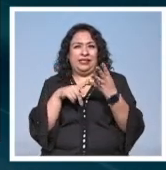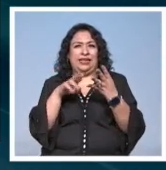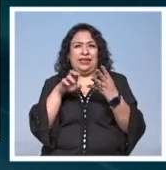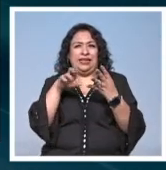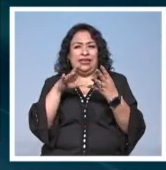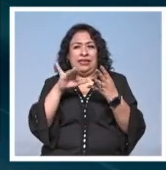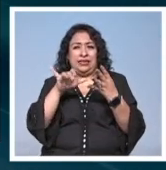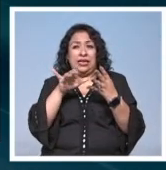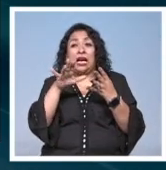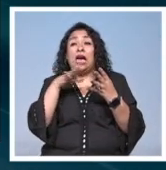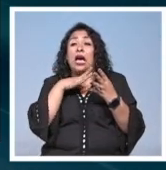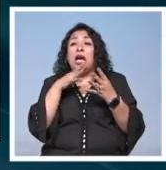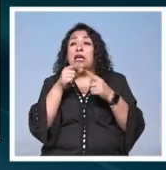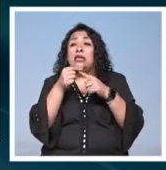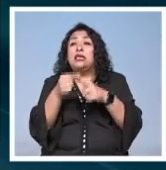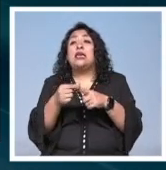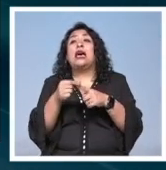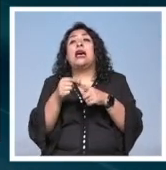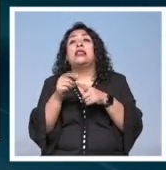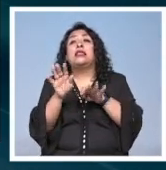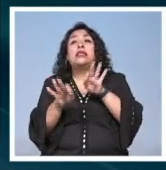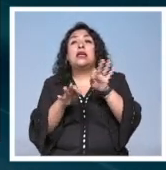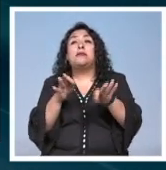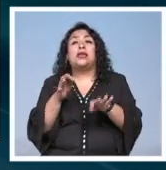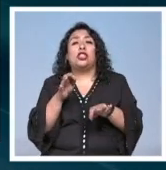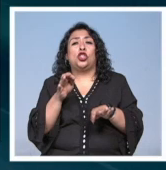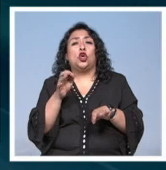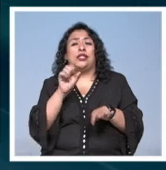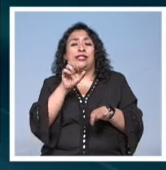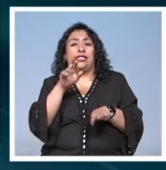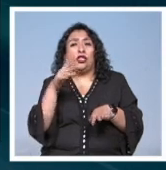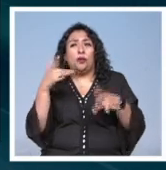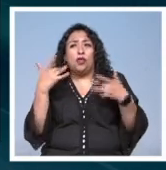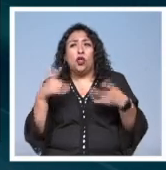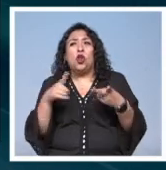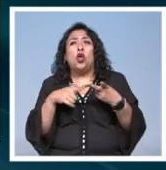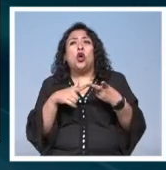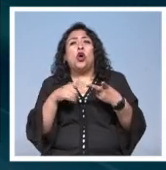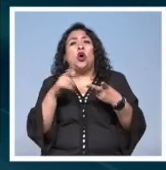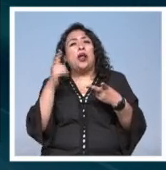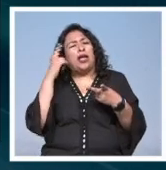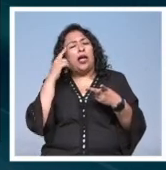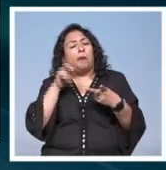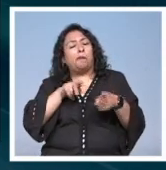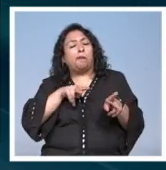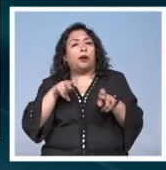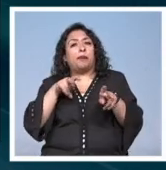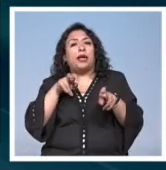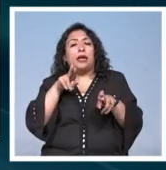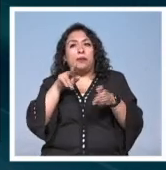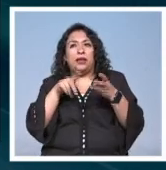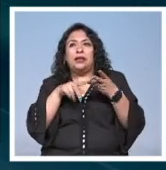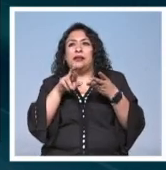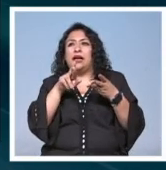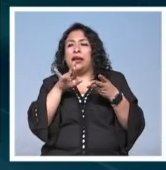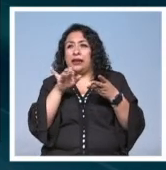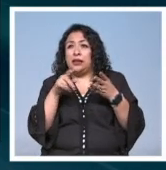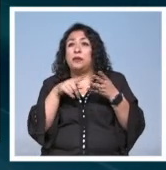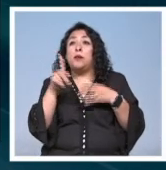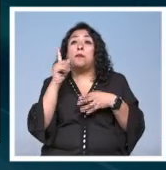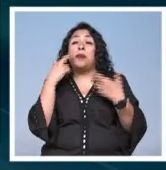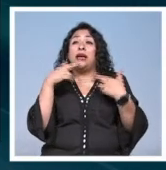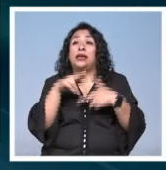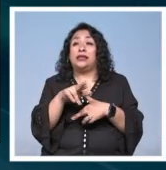ha guiado al tratamiento contra el síndrome del dolor, la epilepsia y la arritmia. Y la profesora Jenna Vivalmusni ha sido